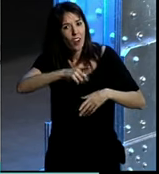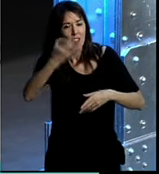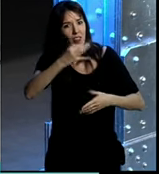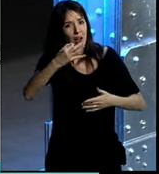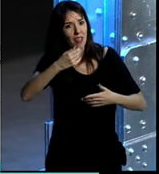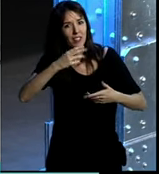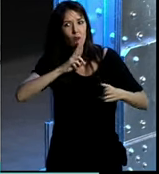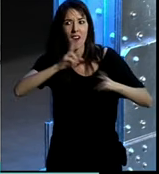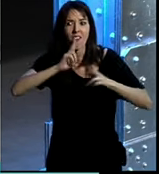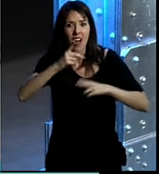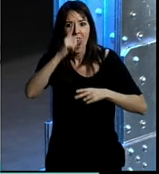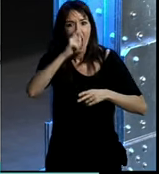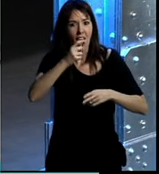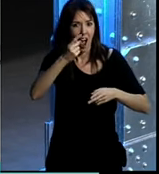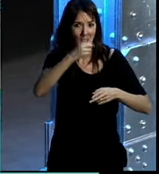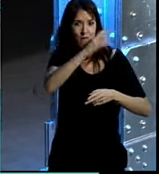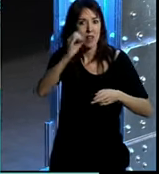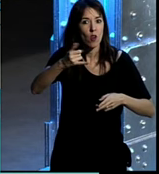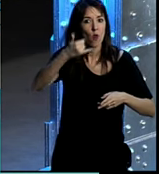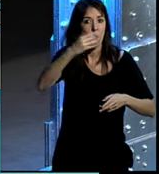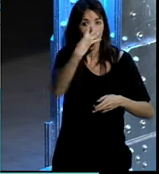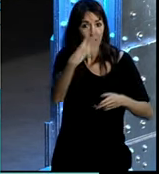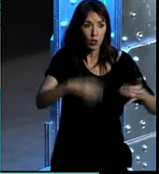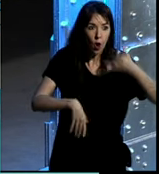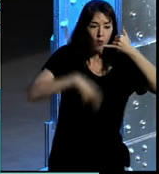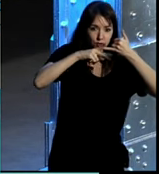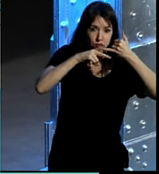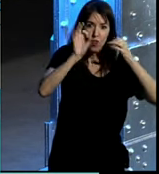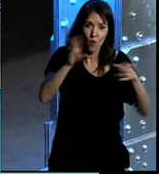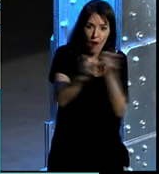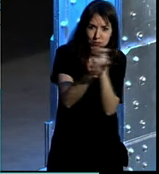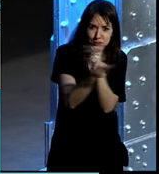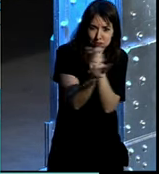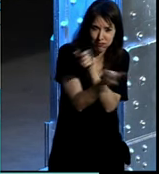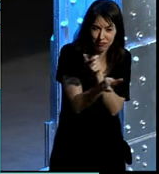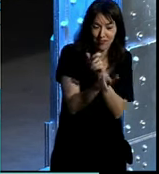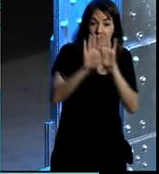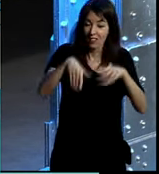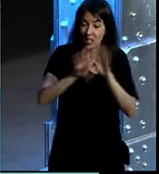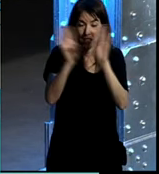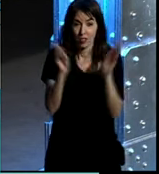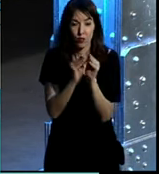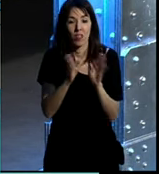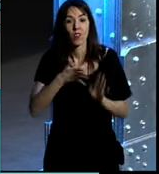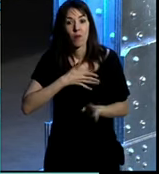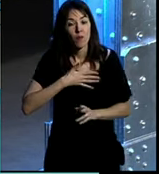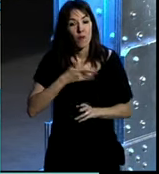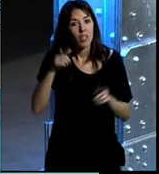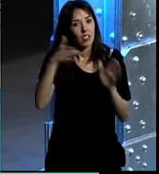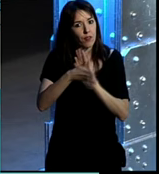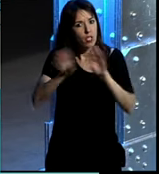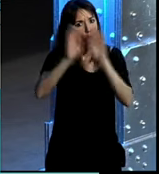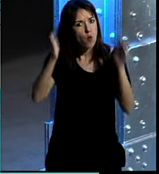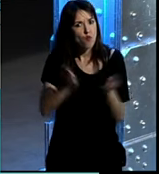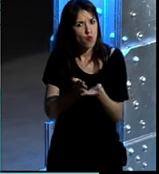así en el 1004 por ejemplo vale así que resumiendo para mí es un mundo